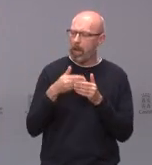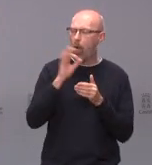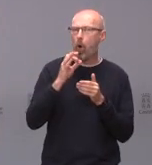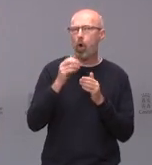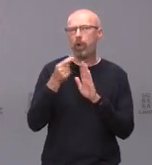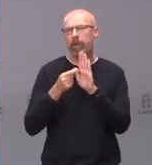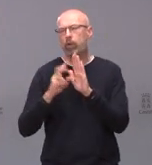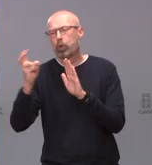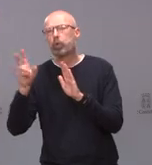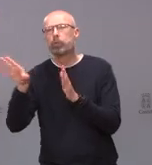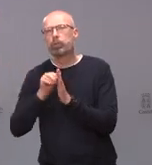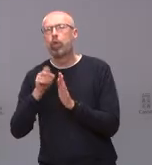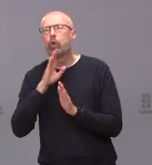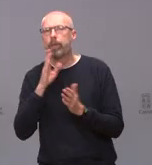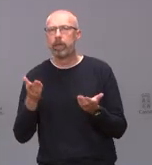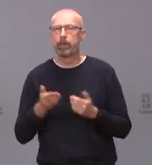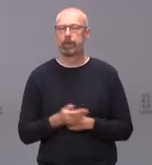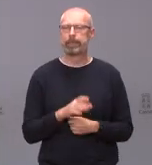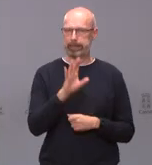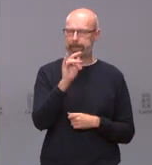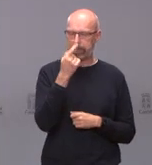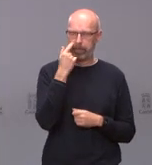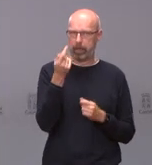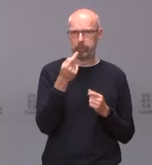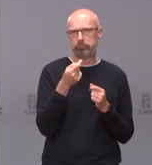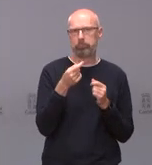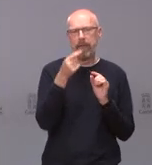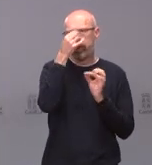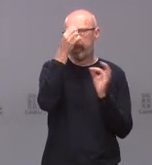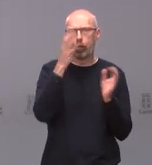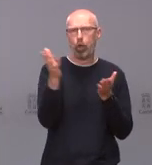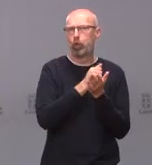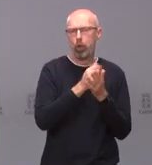indicador gracias si hay que conjugarlo con todos los indicadores que manejamos